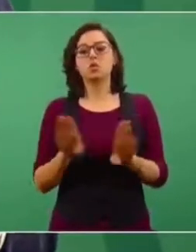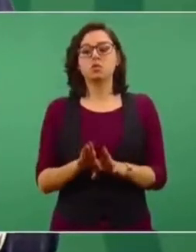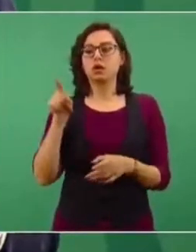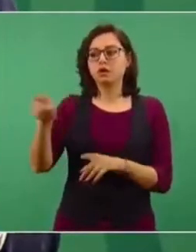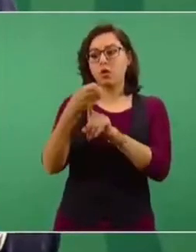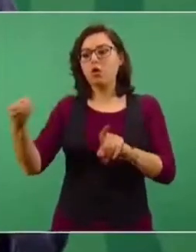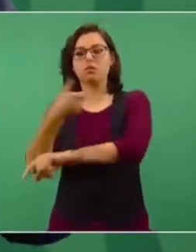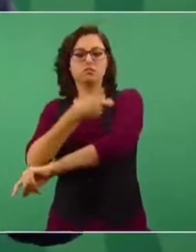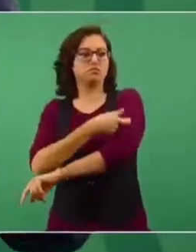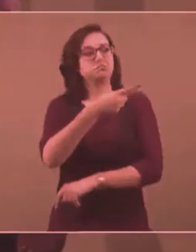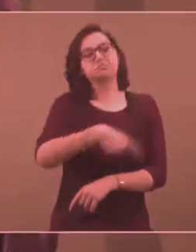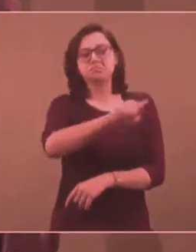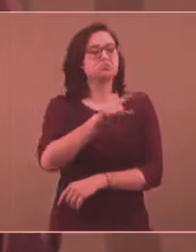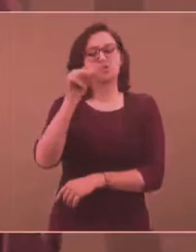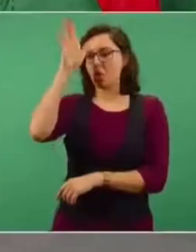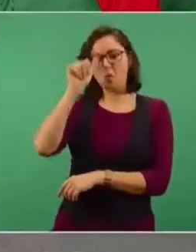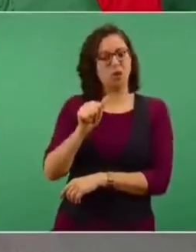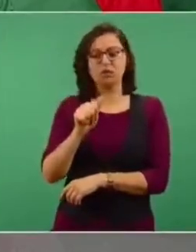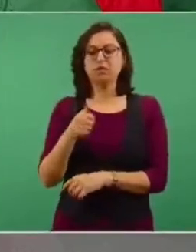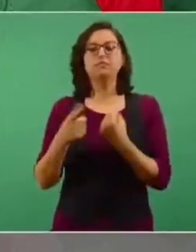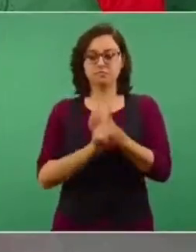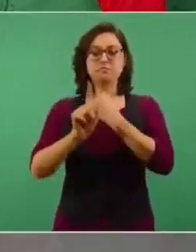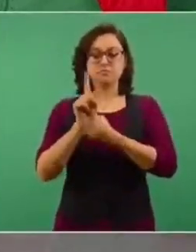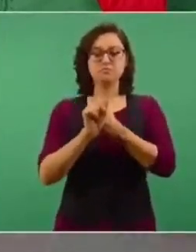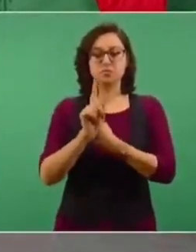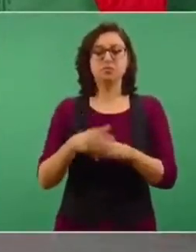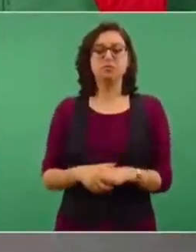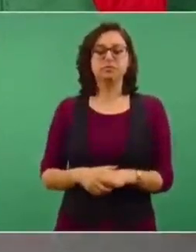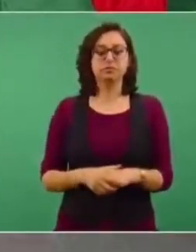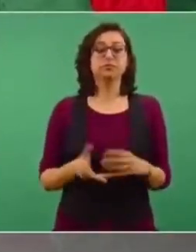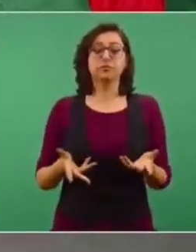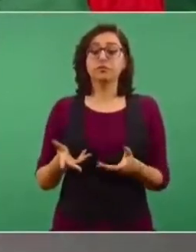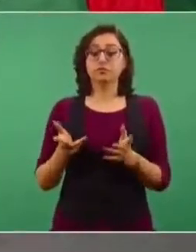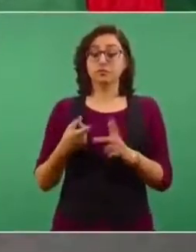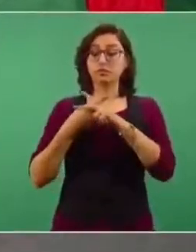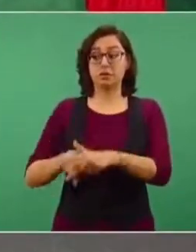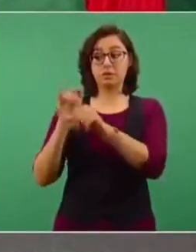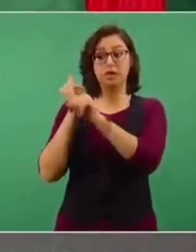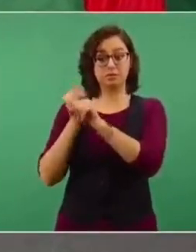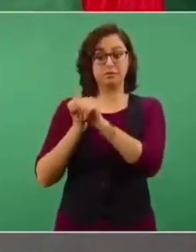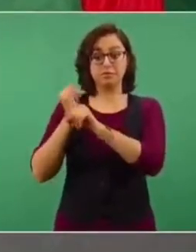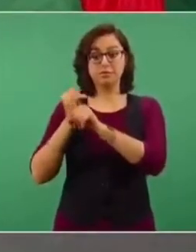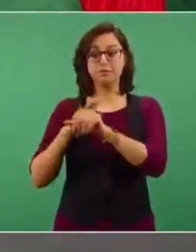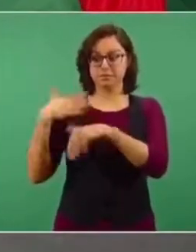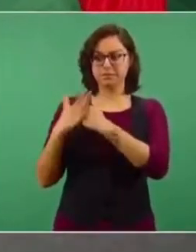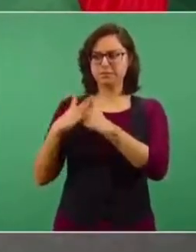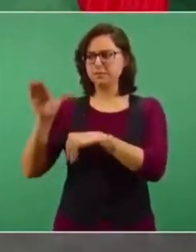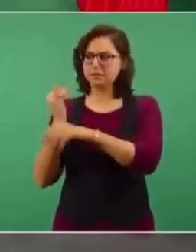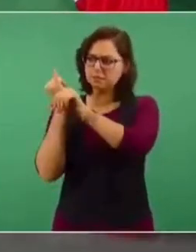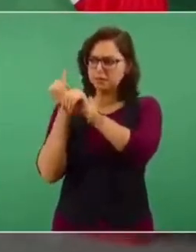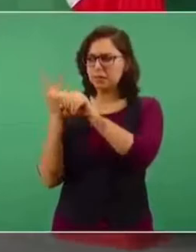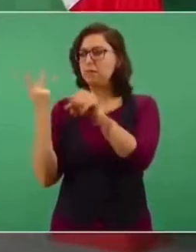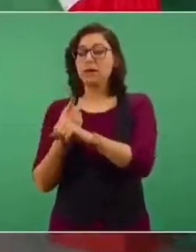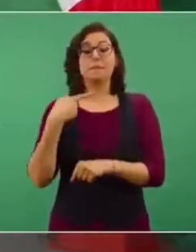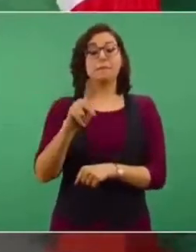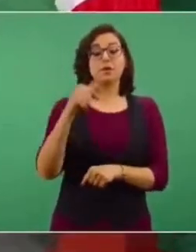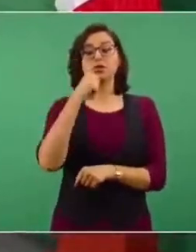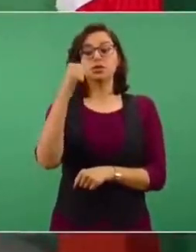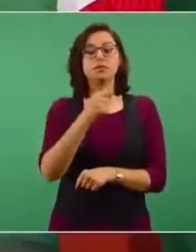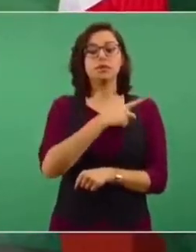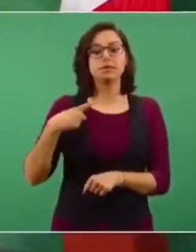vacunación, la forma como se está llevando a cabo la vacunación. Se va a investigar, pero hay que verlo con